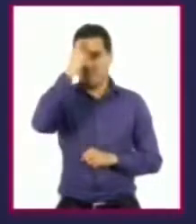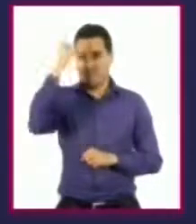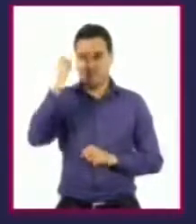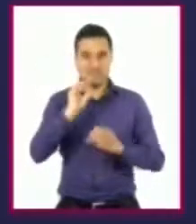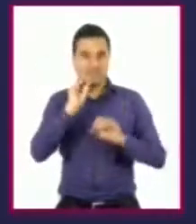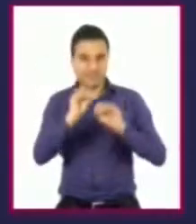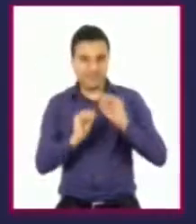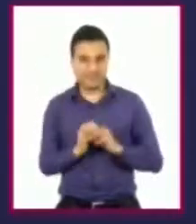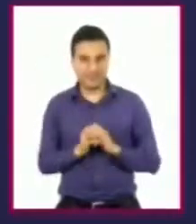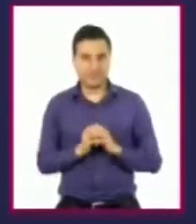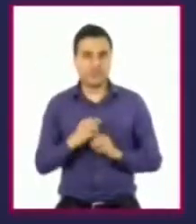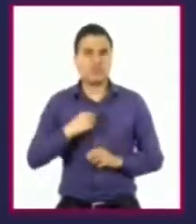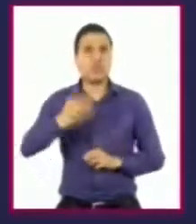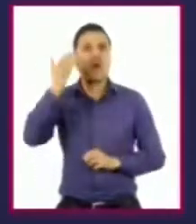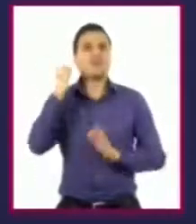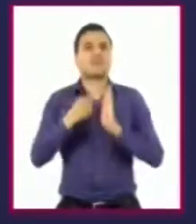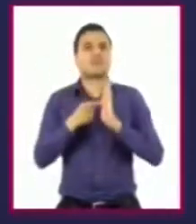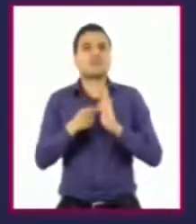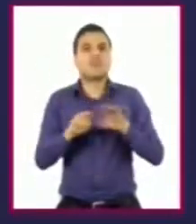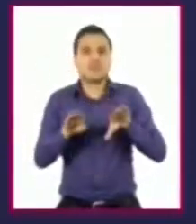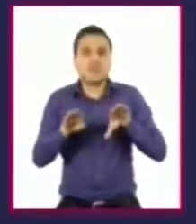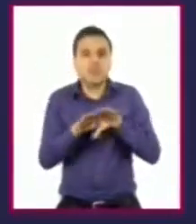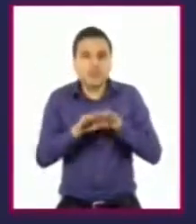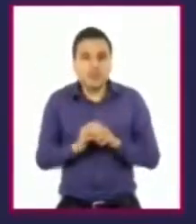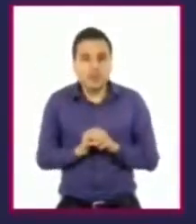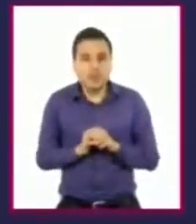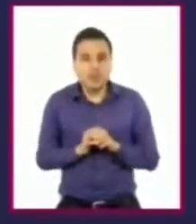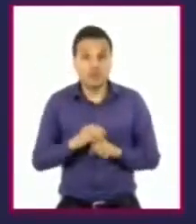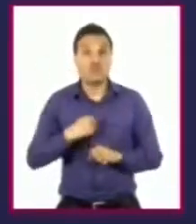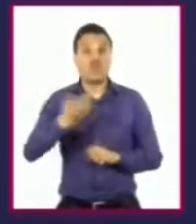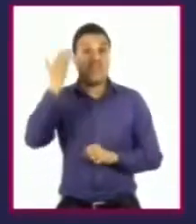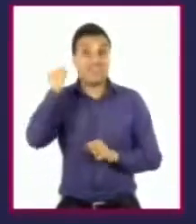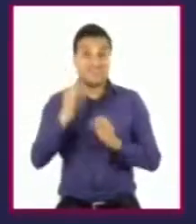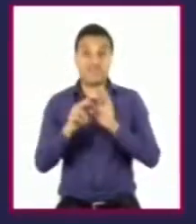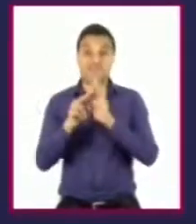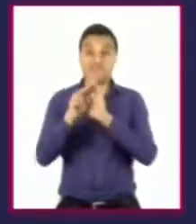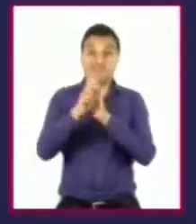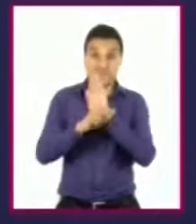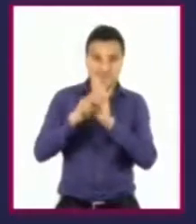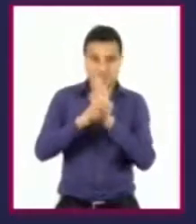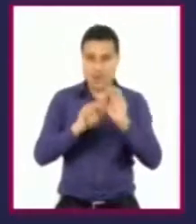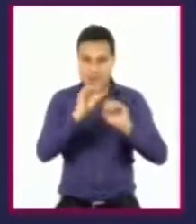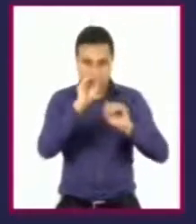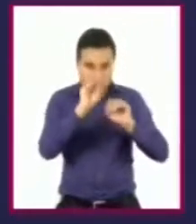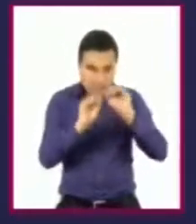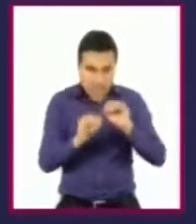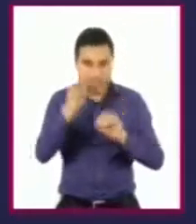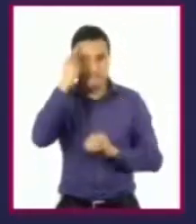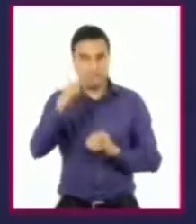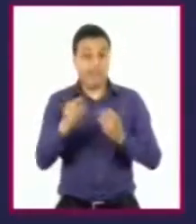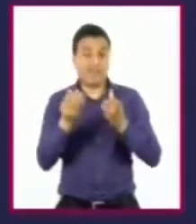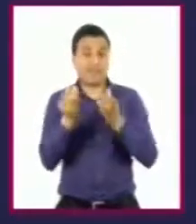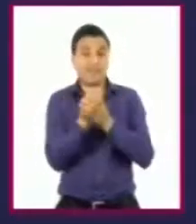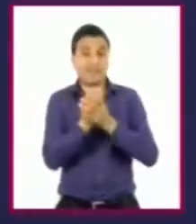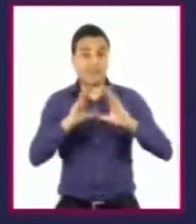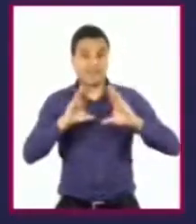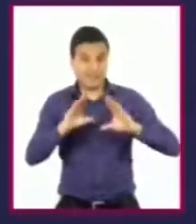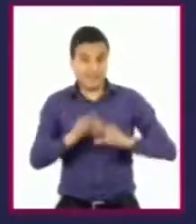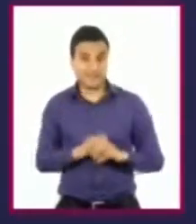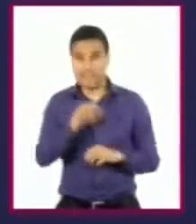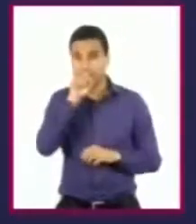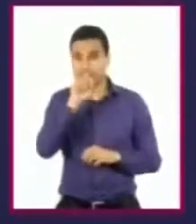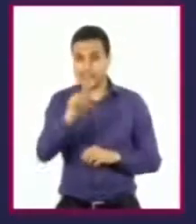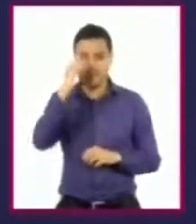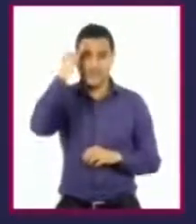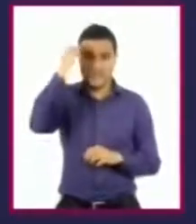la he puesto en práctica en la construcción de animaciones para explicar una clase y en el diseño de actividades lúdicas